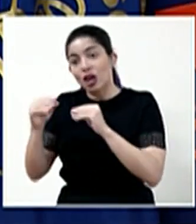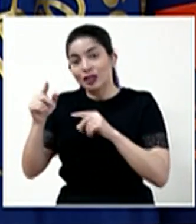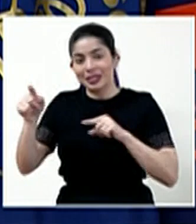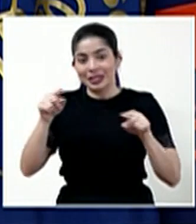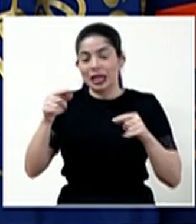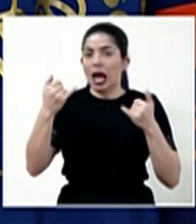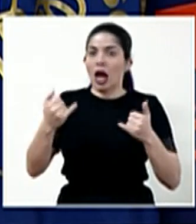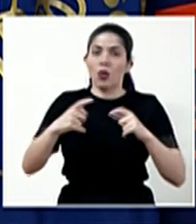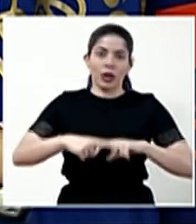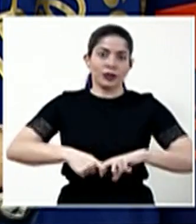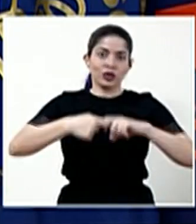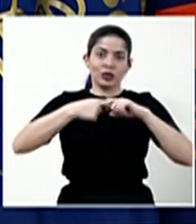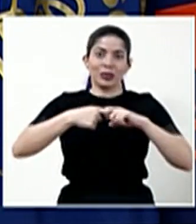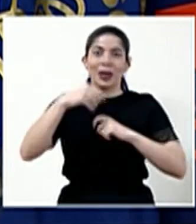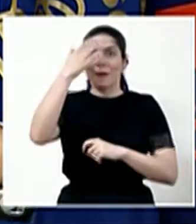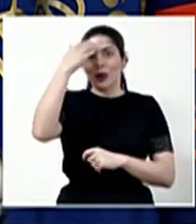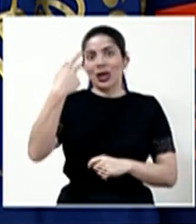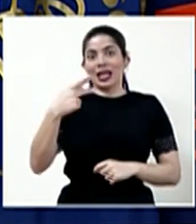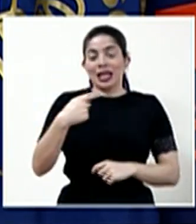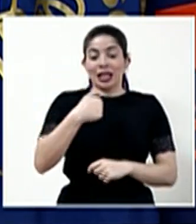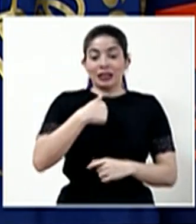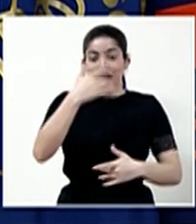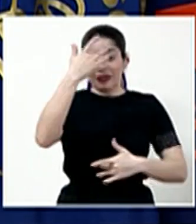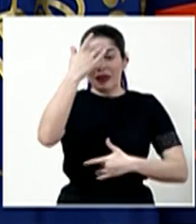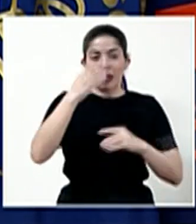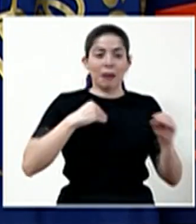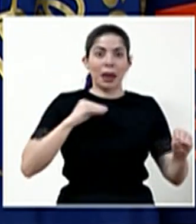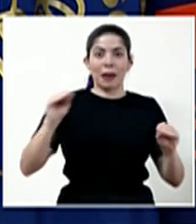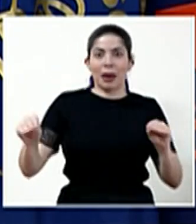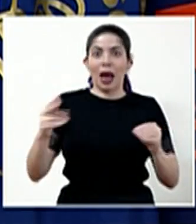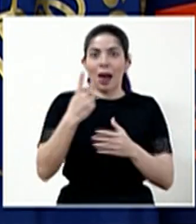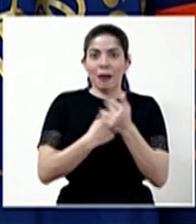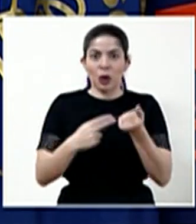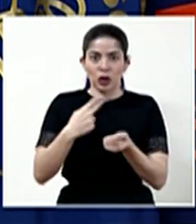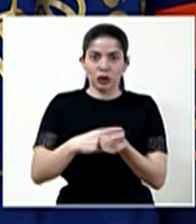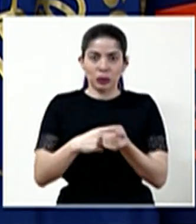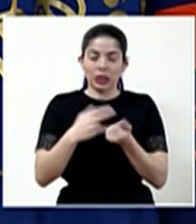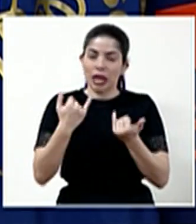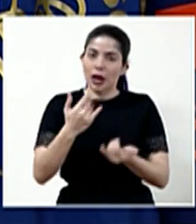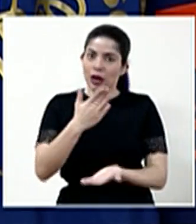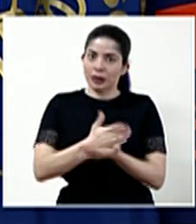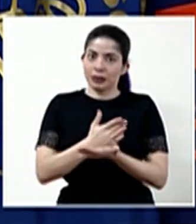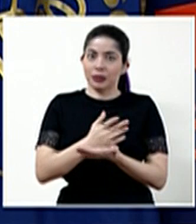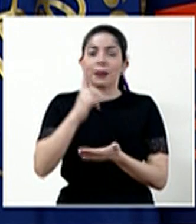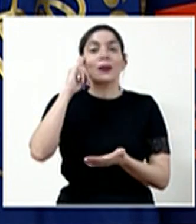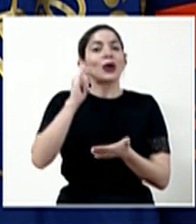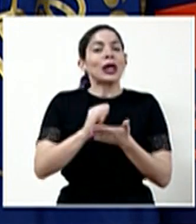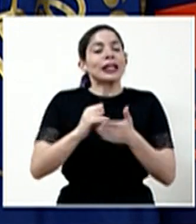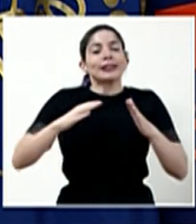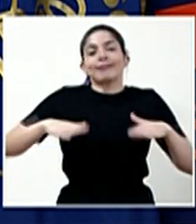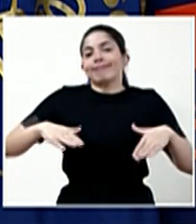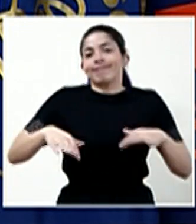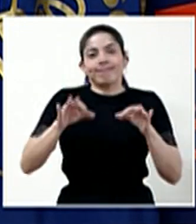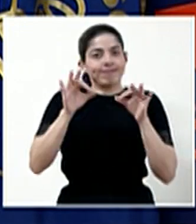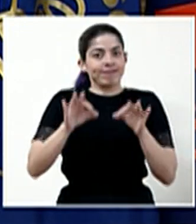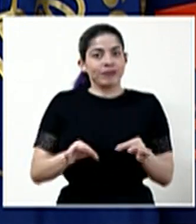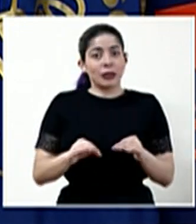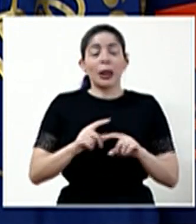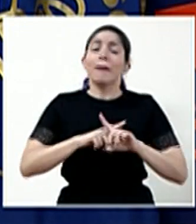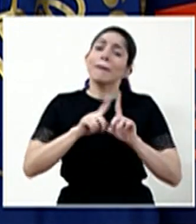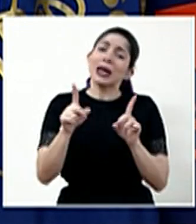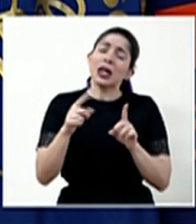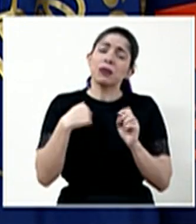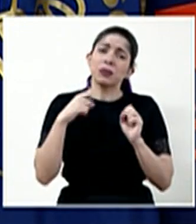suspendieron por el riesgo de contagio entre hospitales. Por eso no se ha tomado una decisión, pero